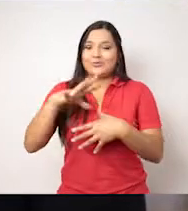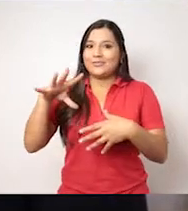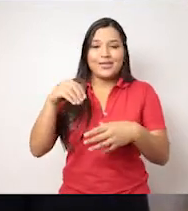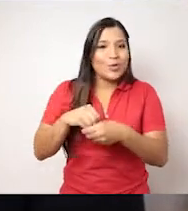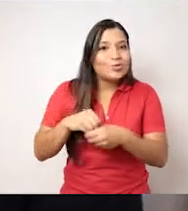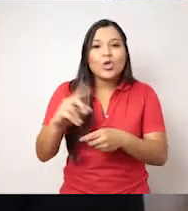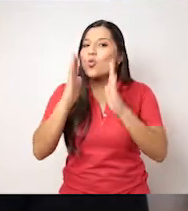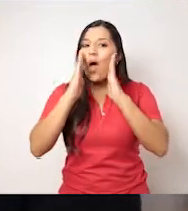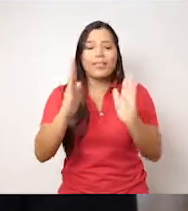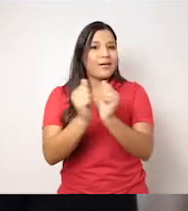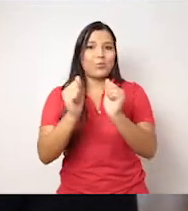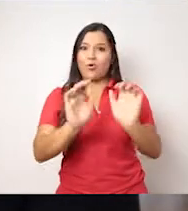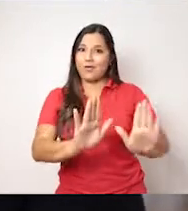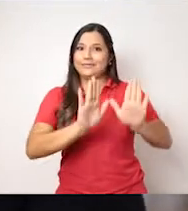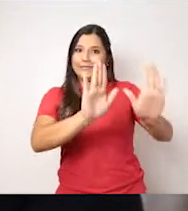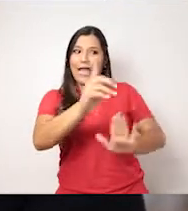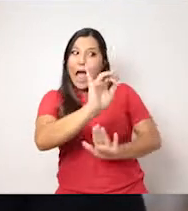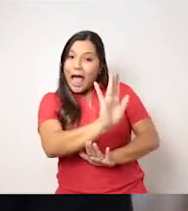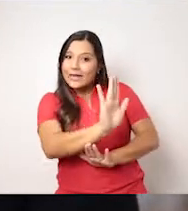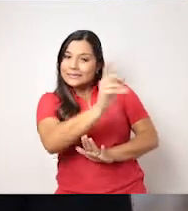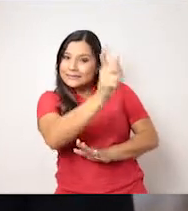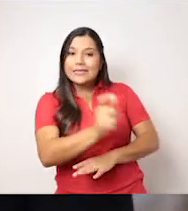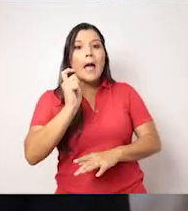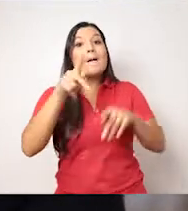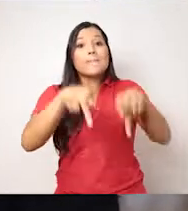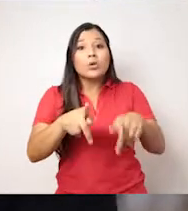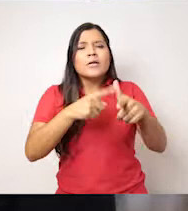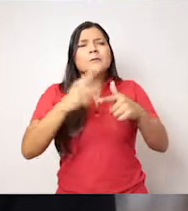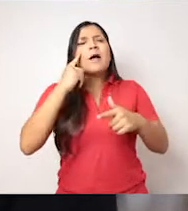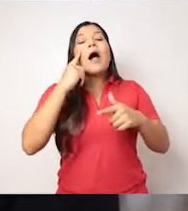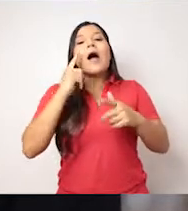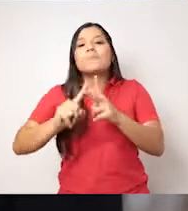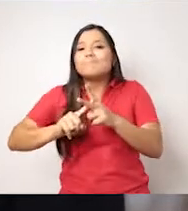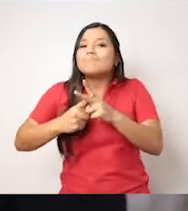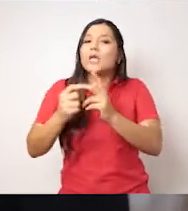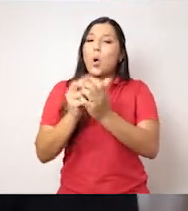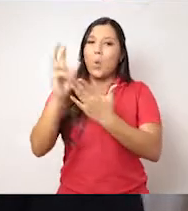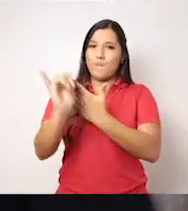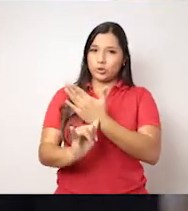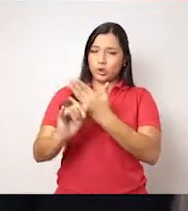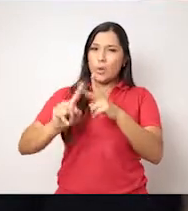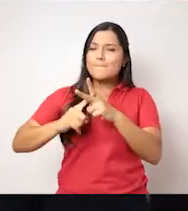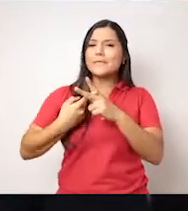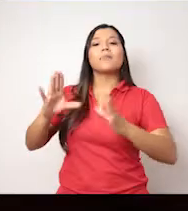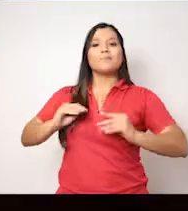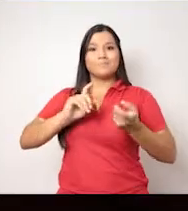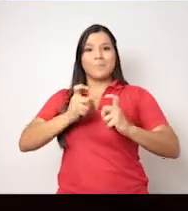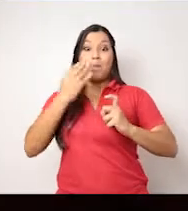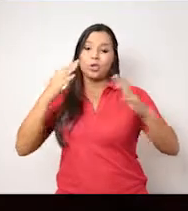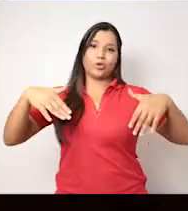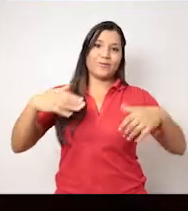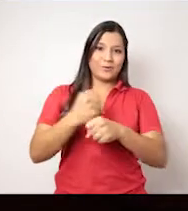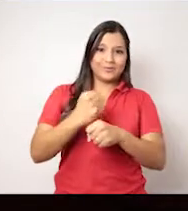no estábamos siendo inclusivos, no estábamos atendiendo con excelencia a esta persona y de ahí empezamos con este proyecto. Yo